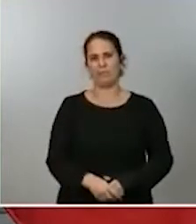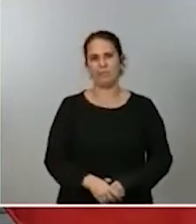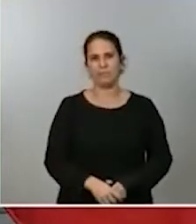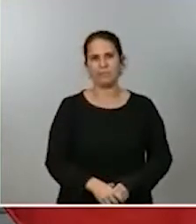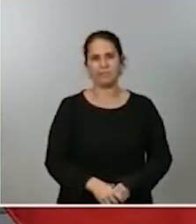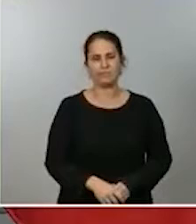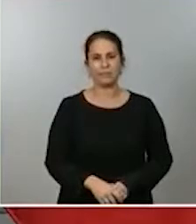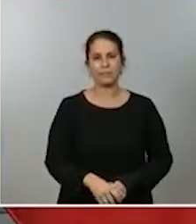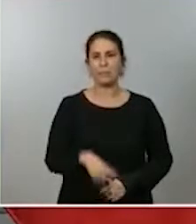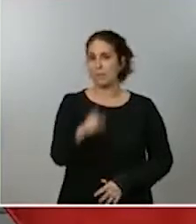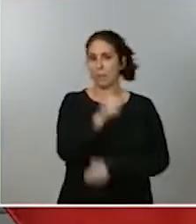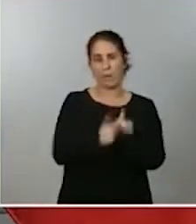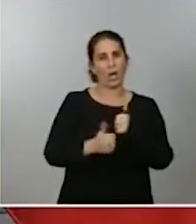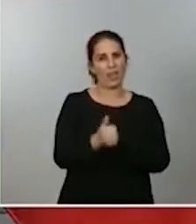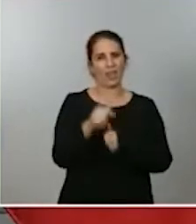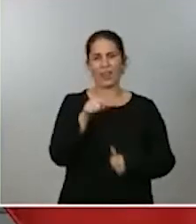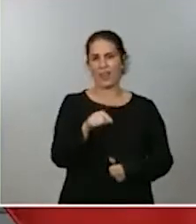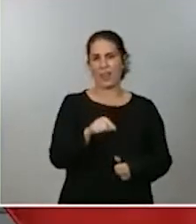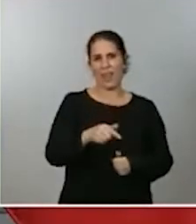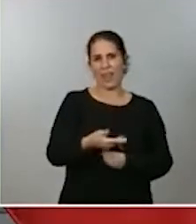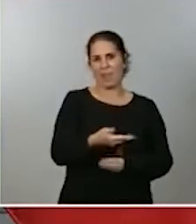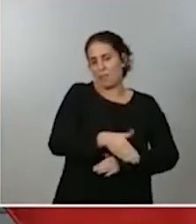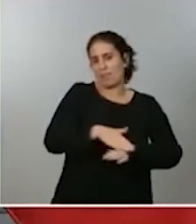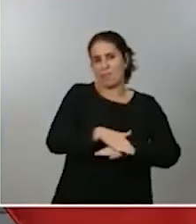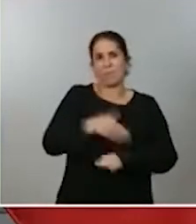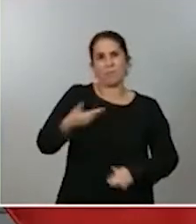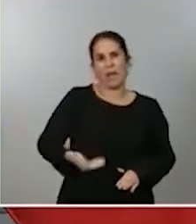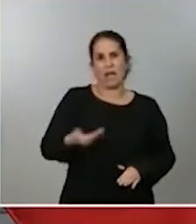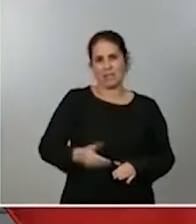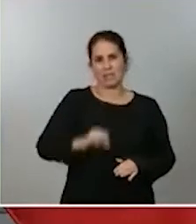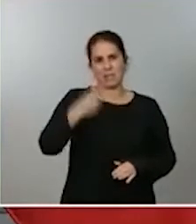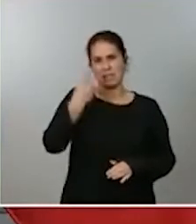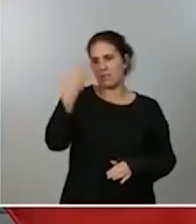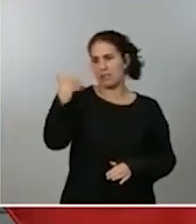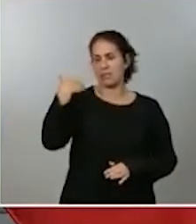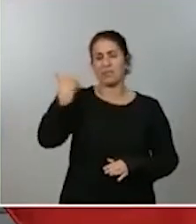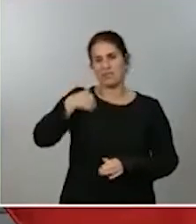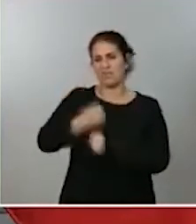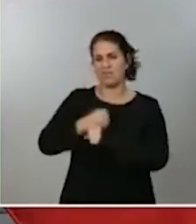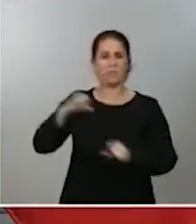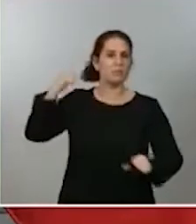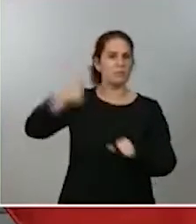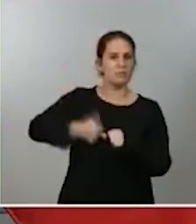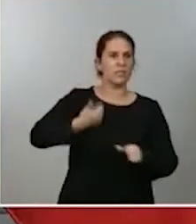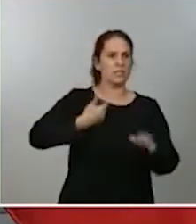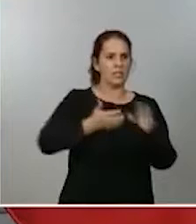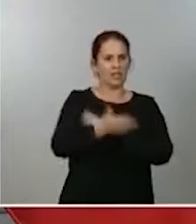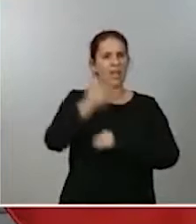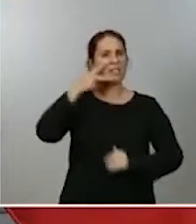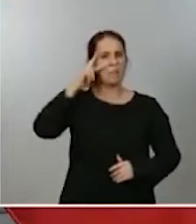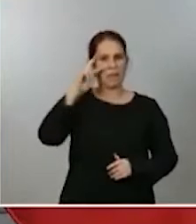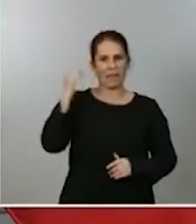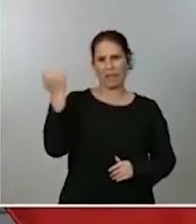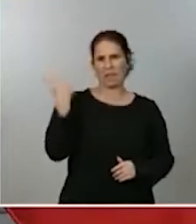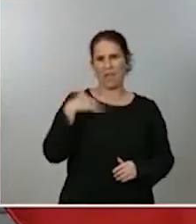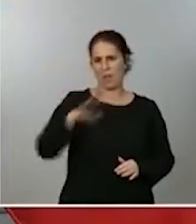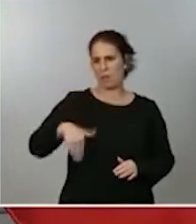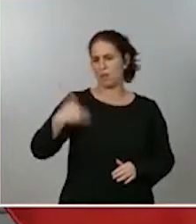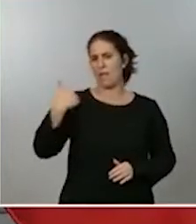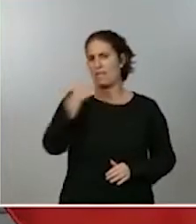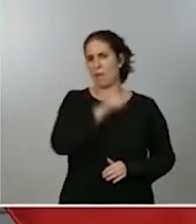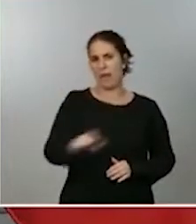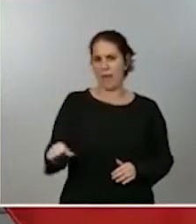lo prioritario, es lo esencial, es lo que venimos ya trabajando. Por tanto, tenemos experiencia de esta última semana y